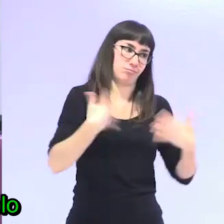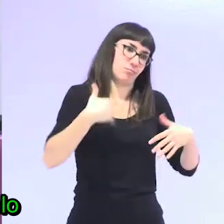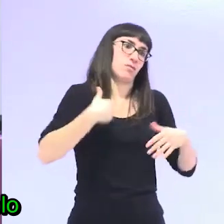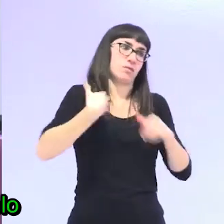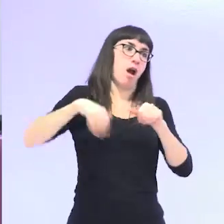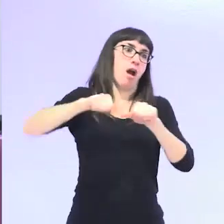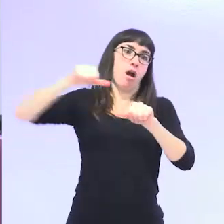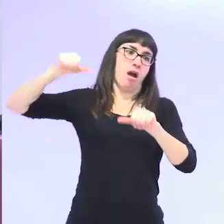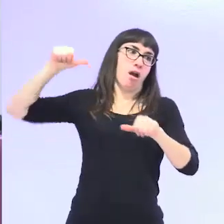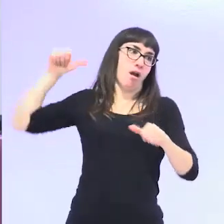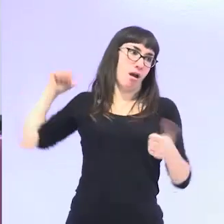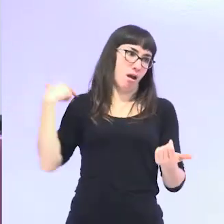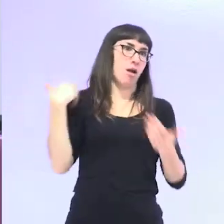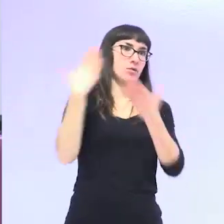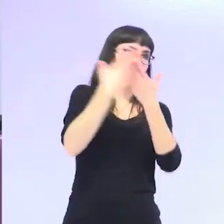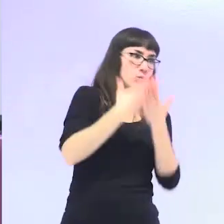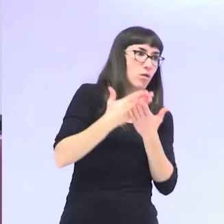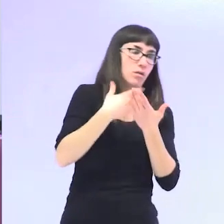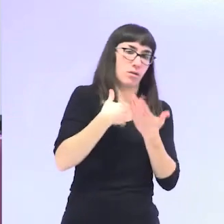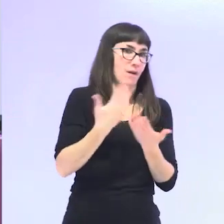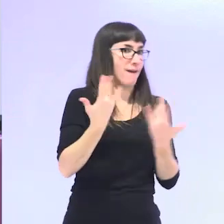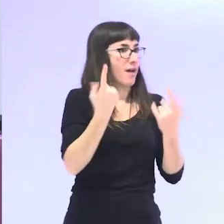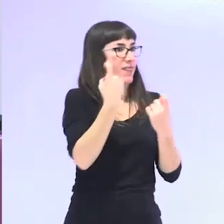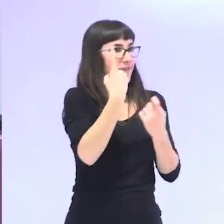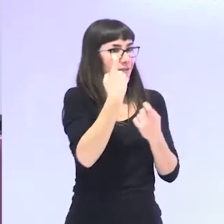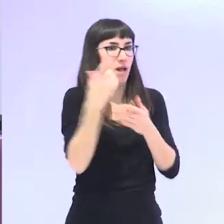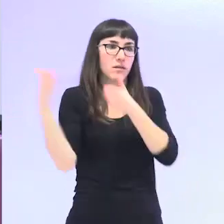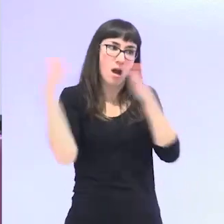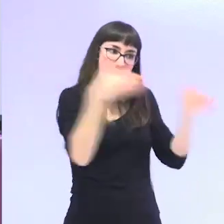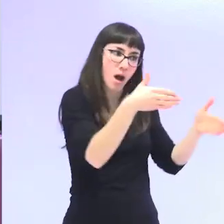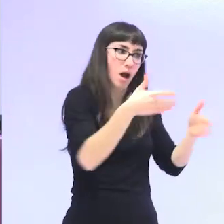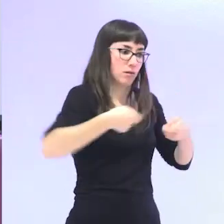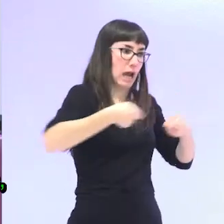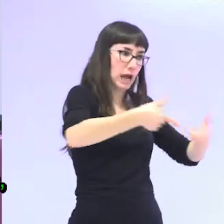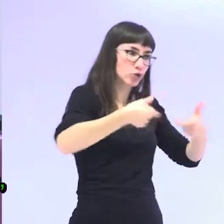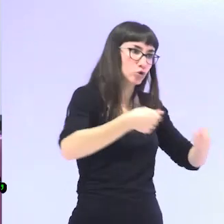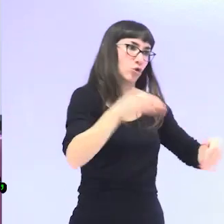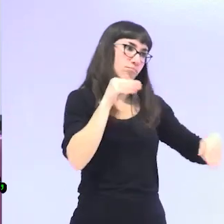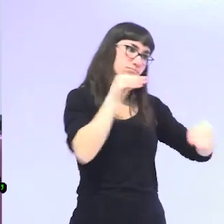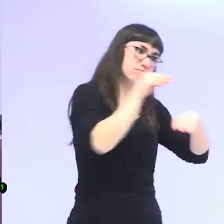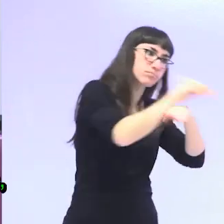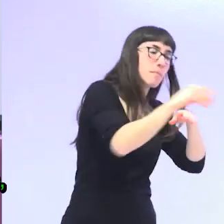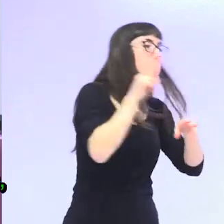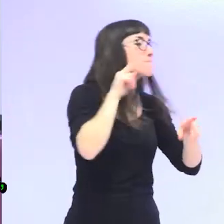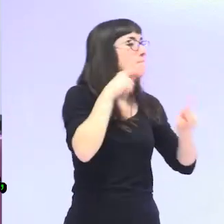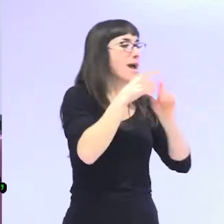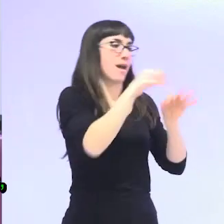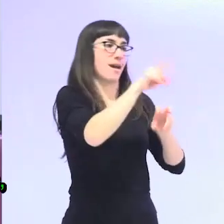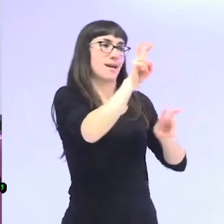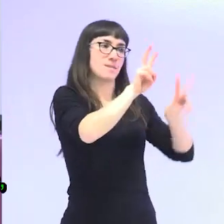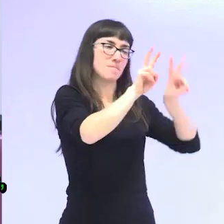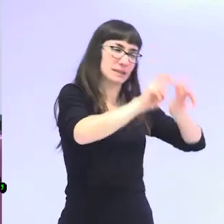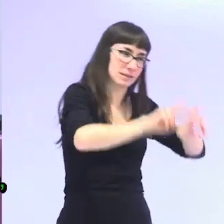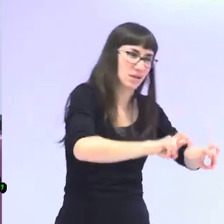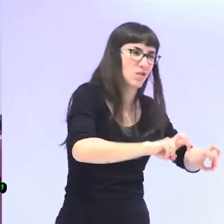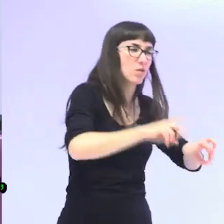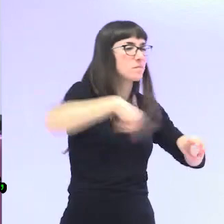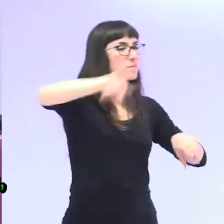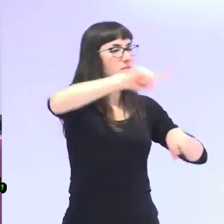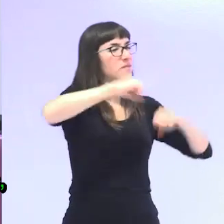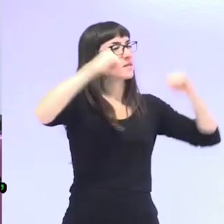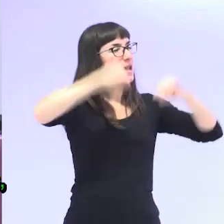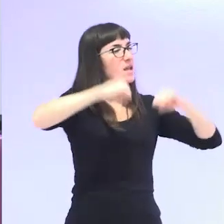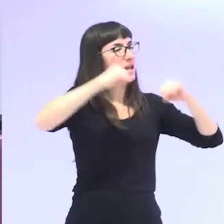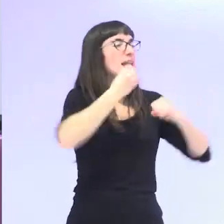tiempo haciéndolo, el que cada vez se dediquen más fondos y más recursos a la investigación de cómo envejecemos, no solamente de la